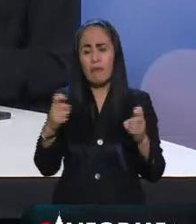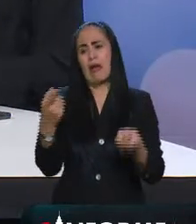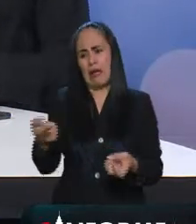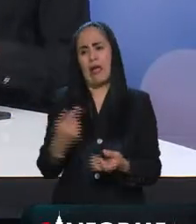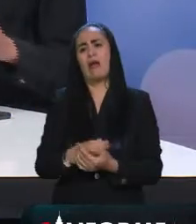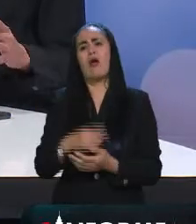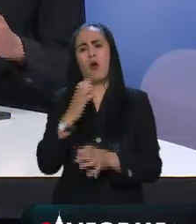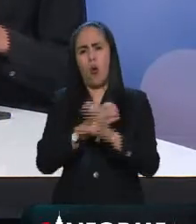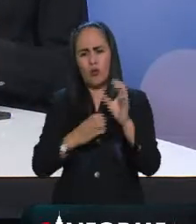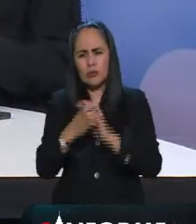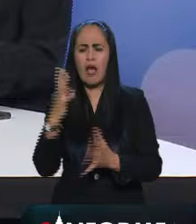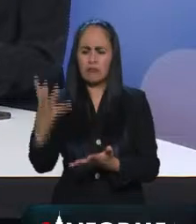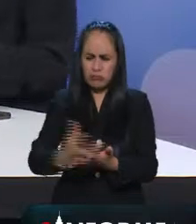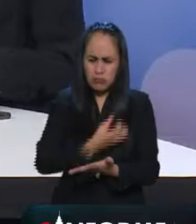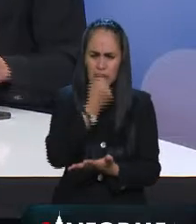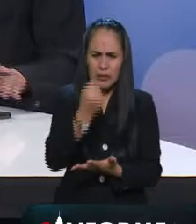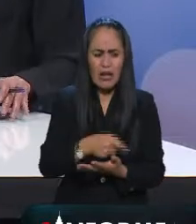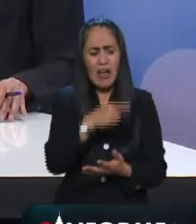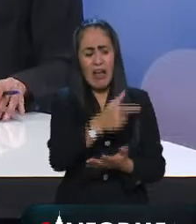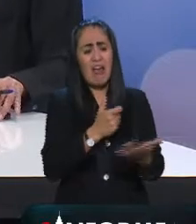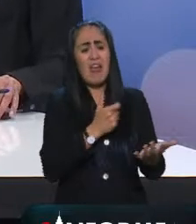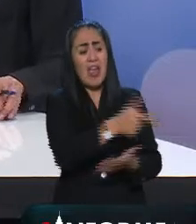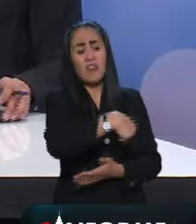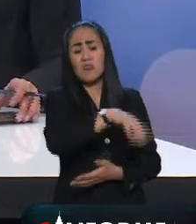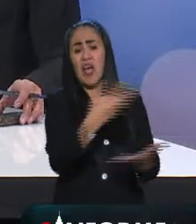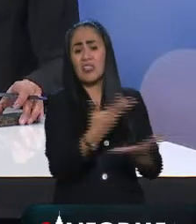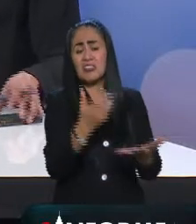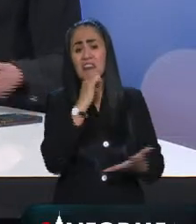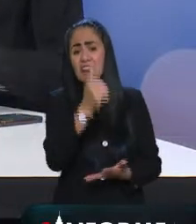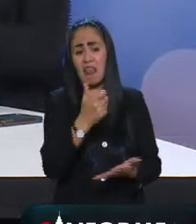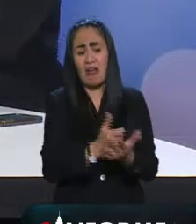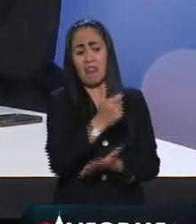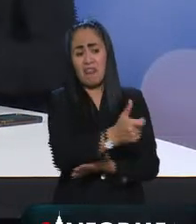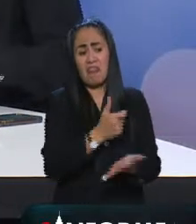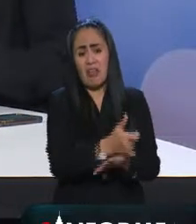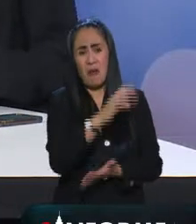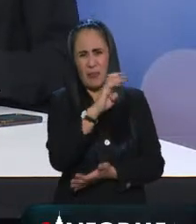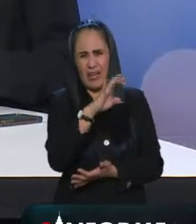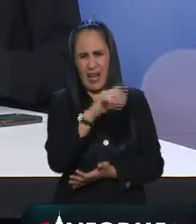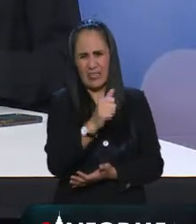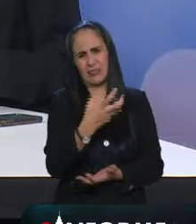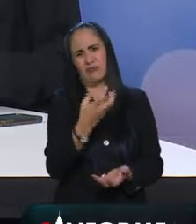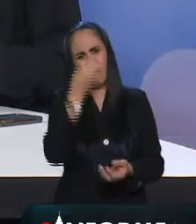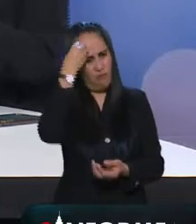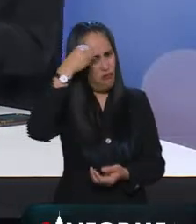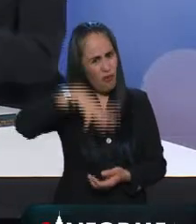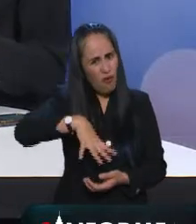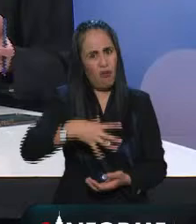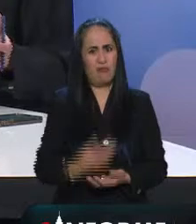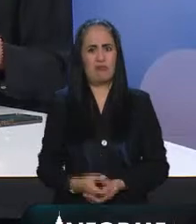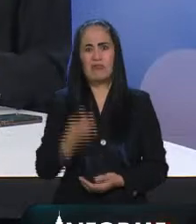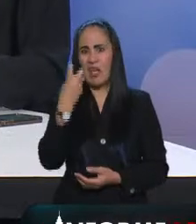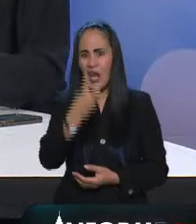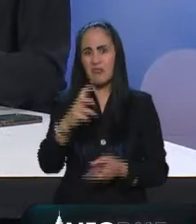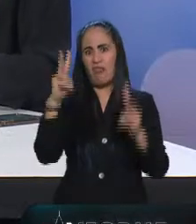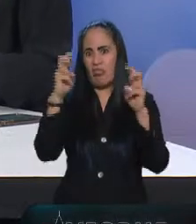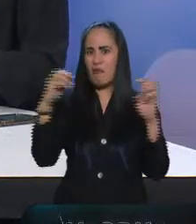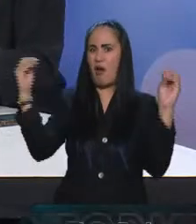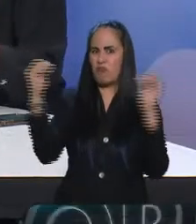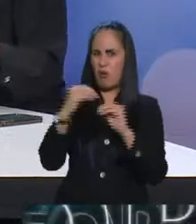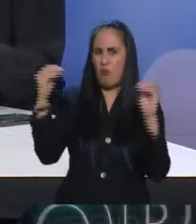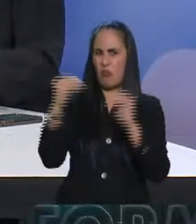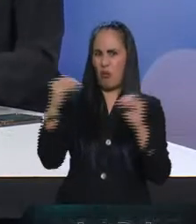ganárselas y a los que se les da son unos flojos o sea ese es una esa es la verdadera batalla en realidad sin duda alguna identificar a los bots